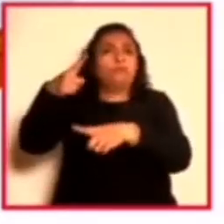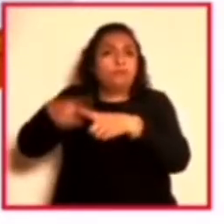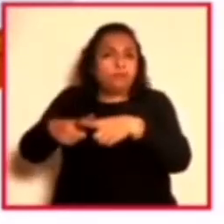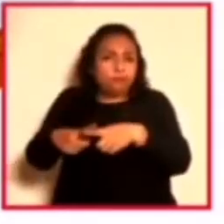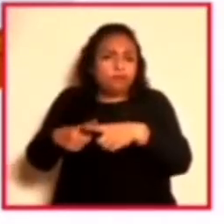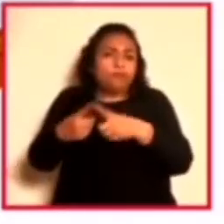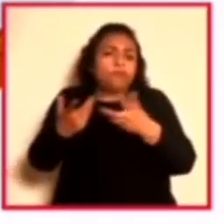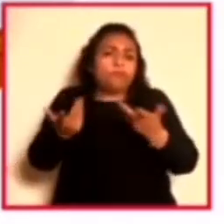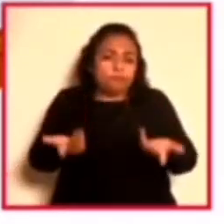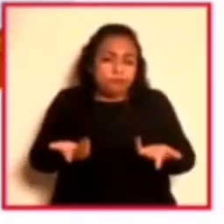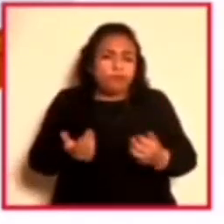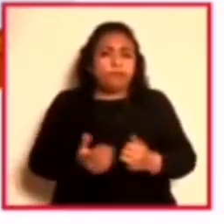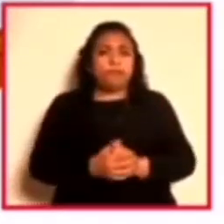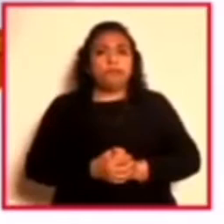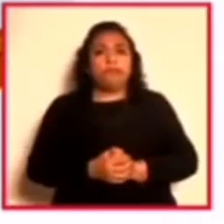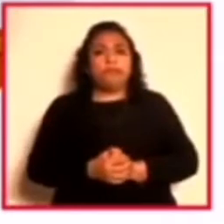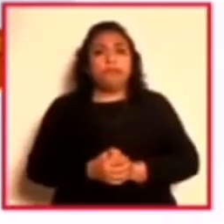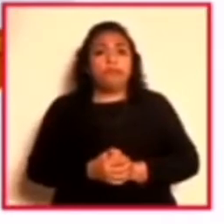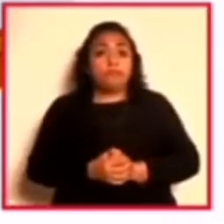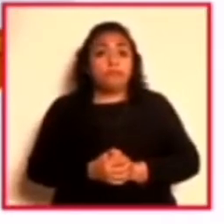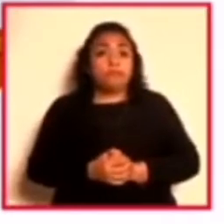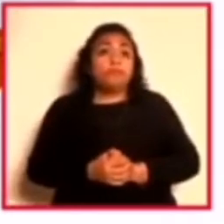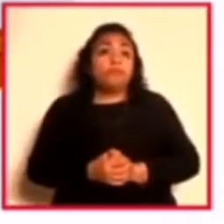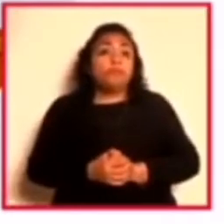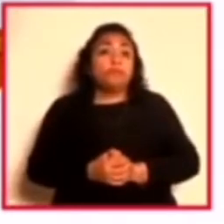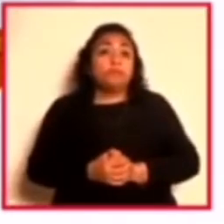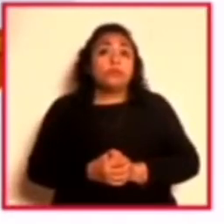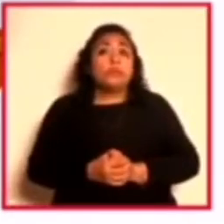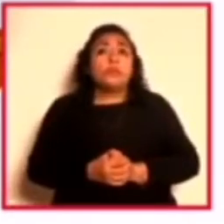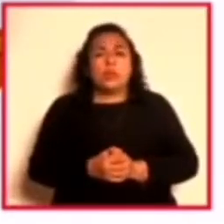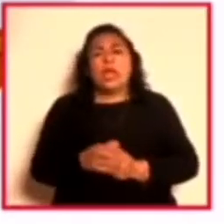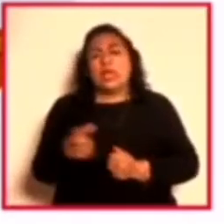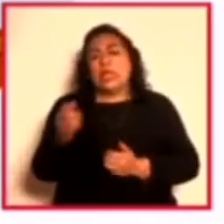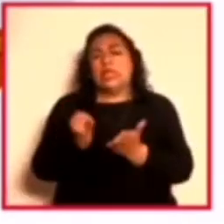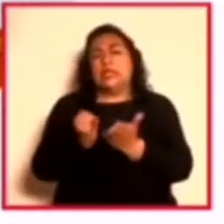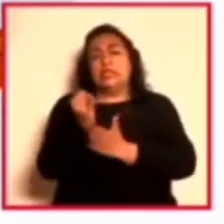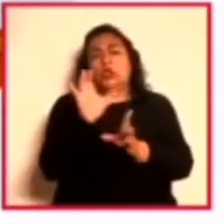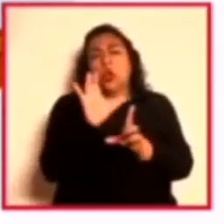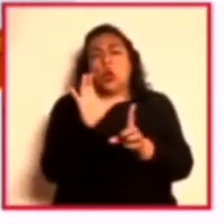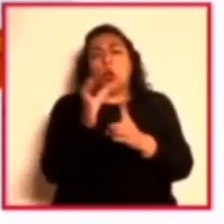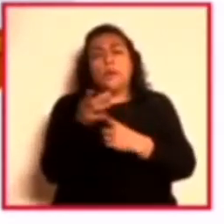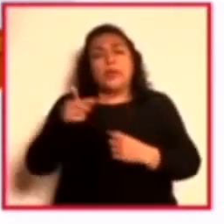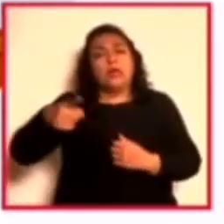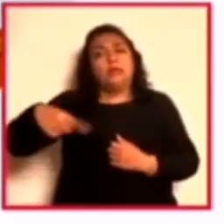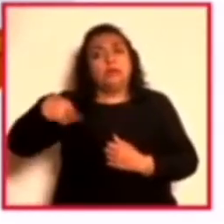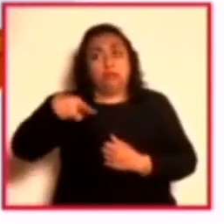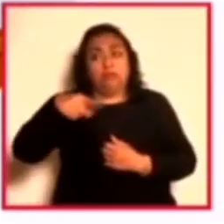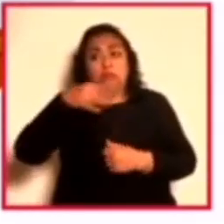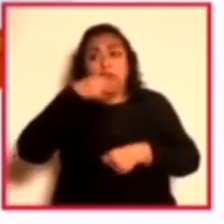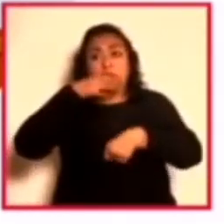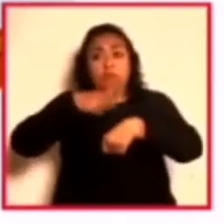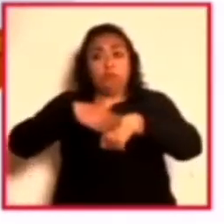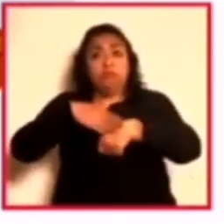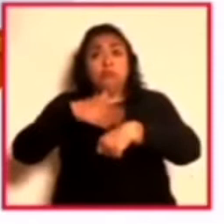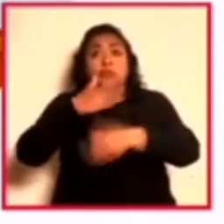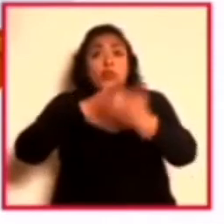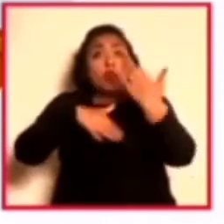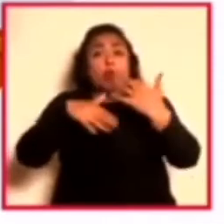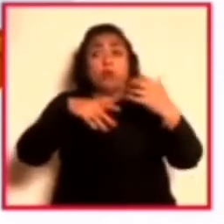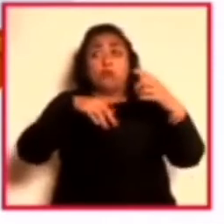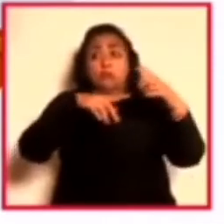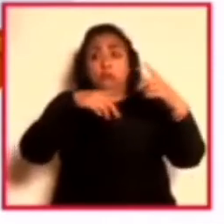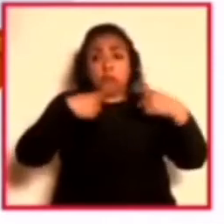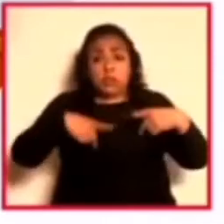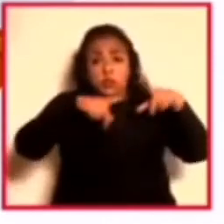por la resolución del Comité Mexicano, decirle a todos los mexicanos y las